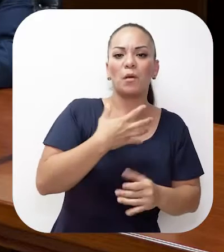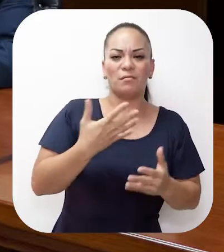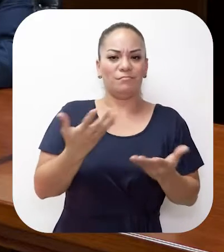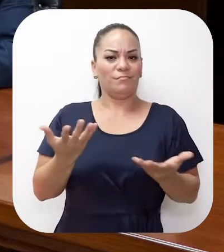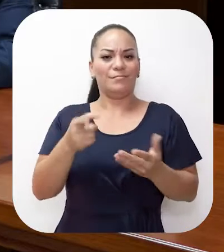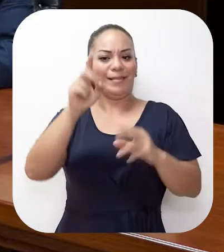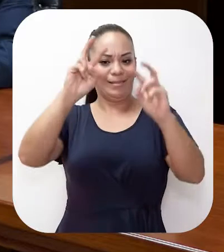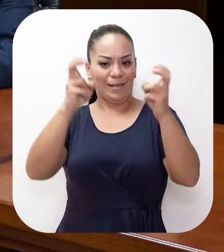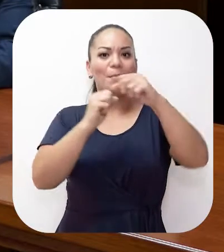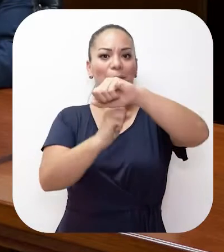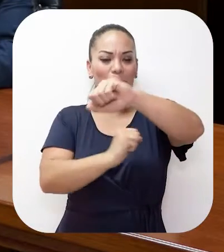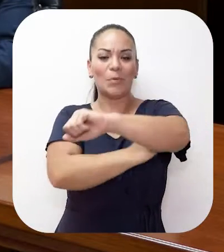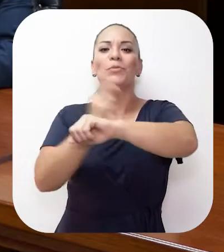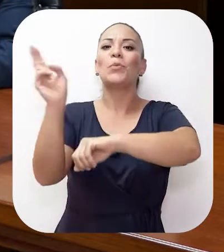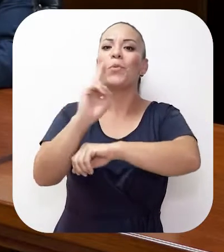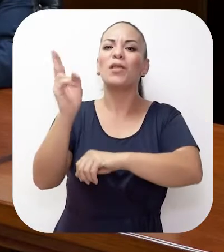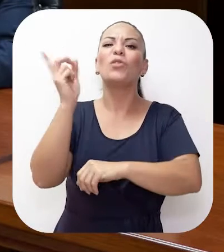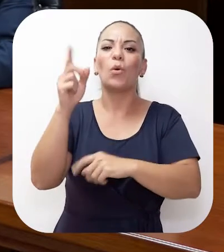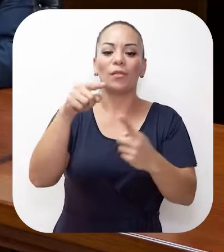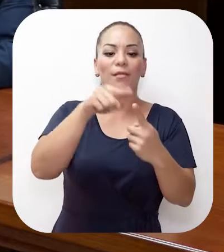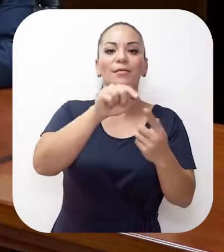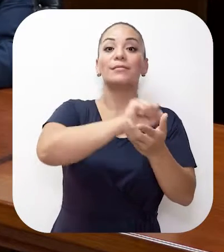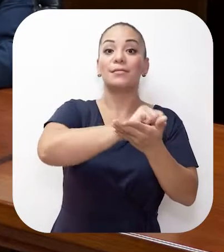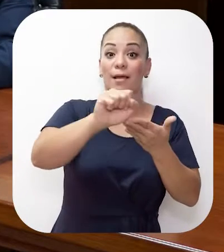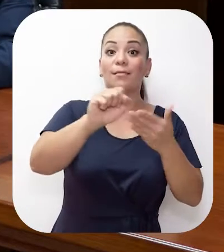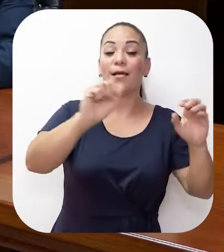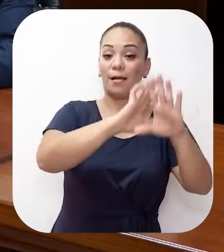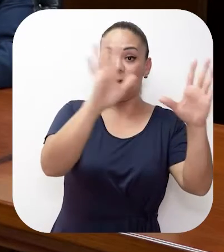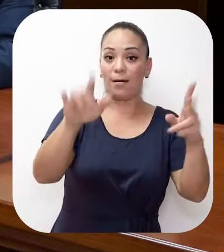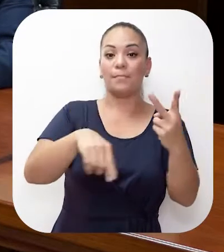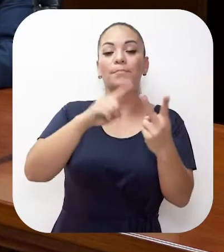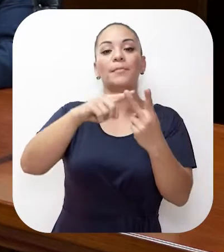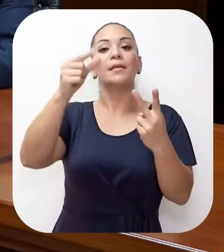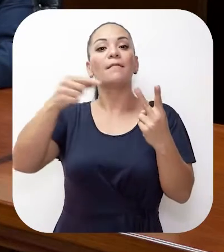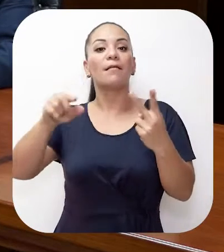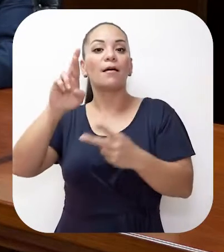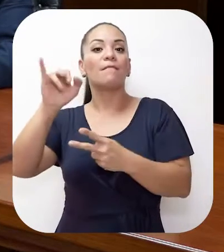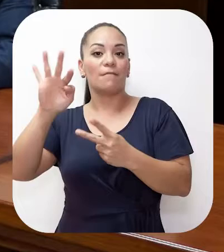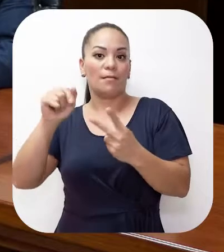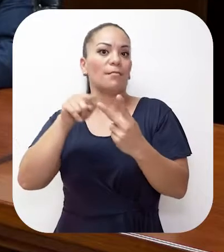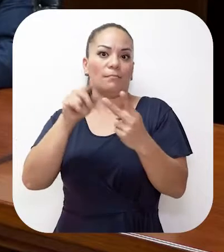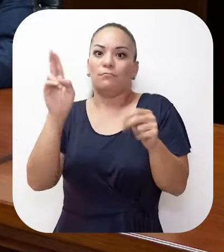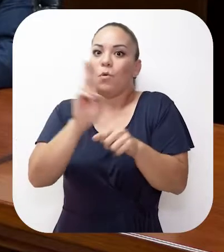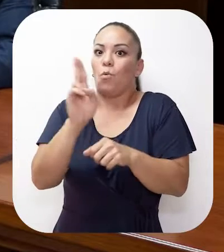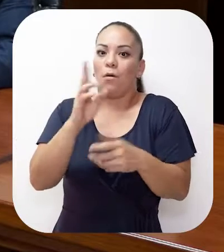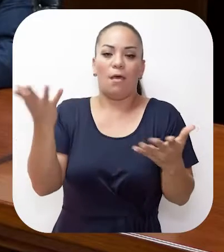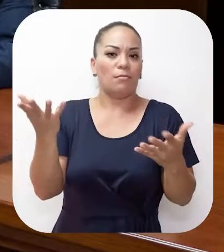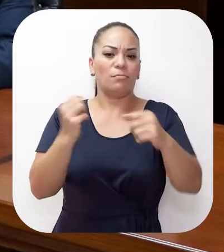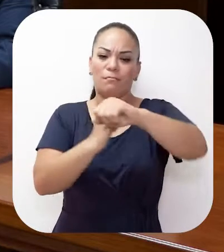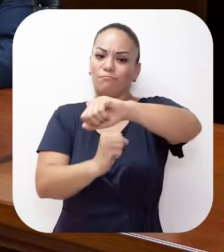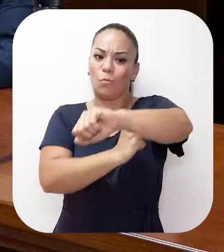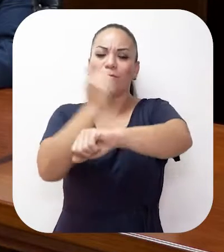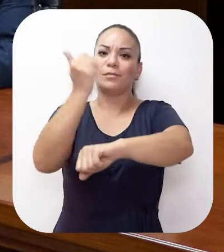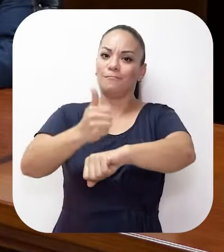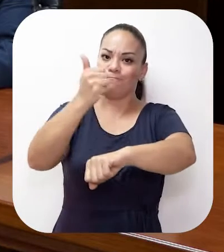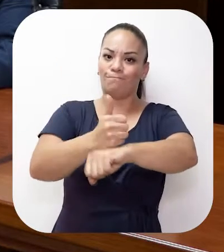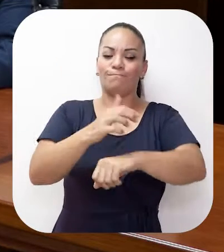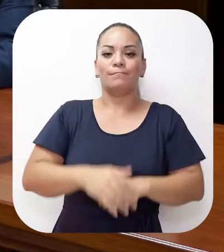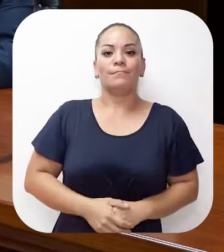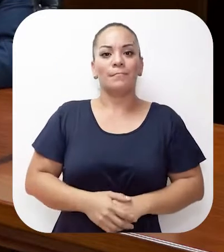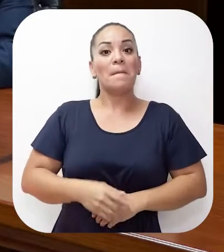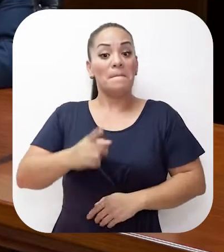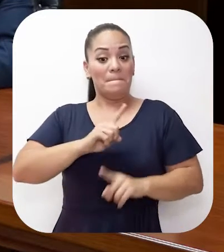Bailey que urgen en estos momentos en Santa Clara y en Quebrada Rita. Eso es